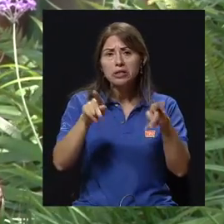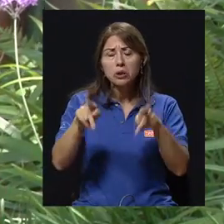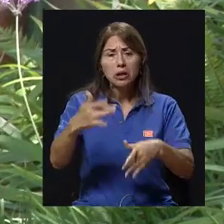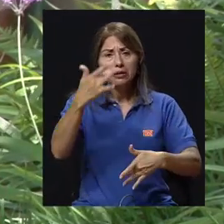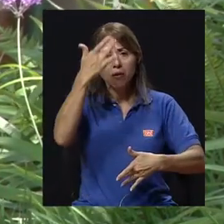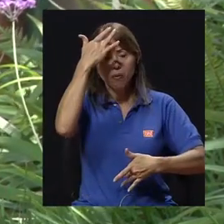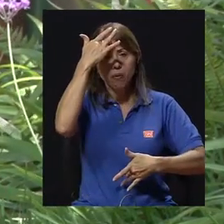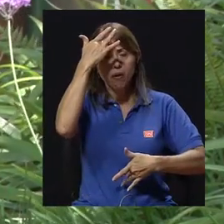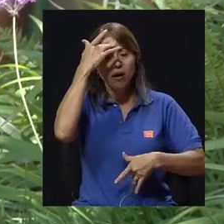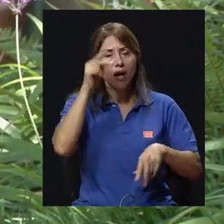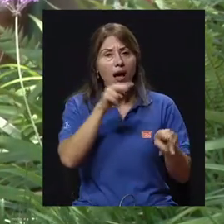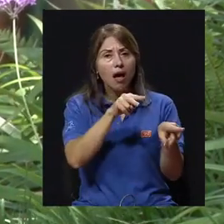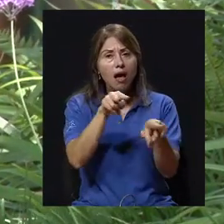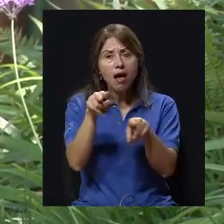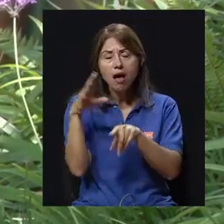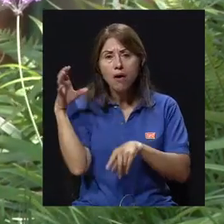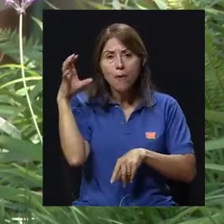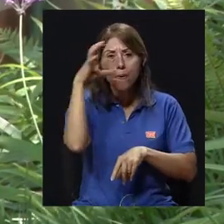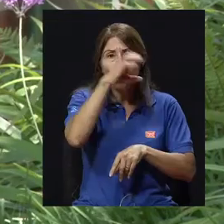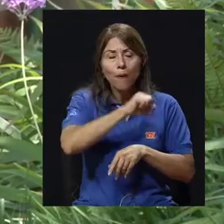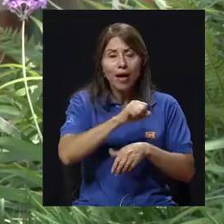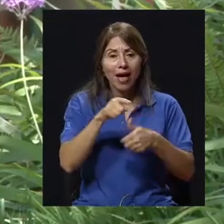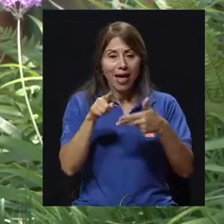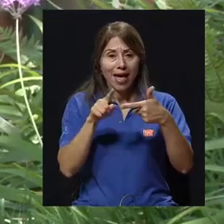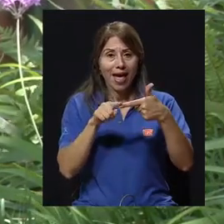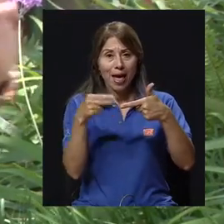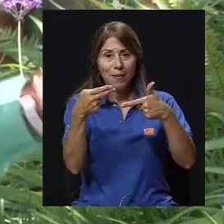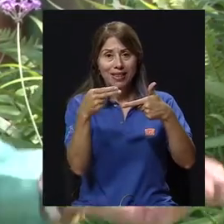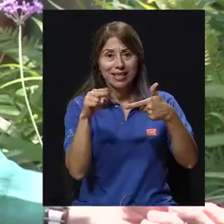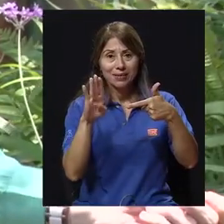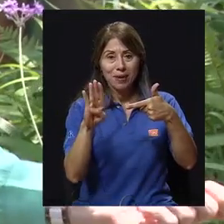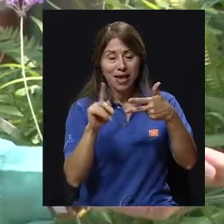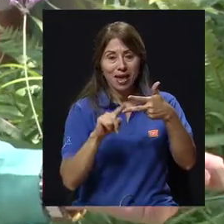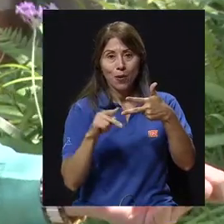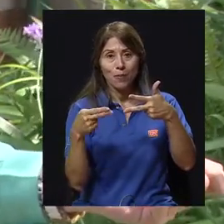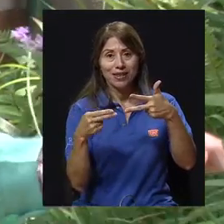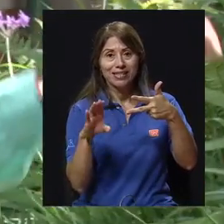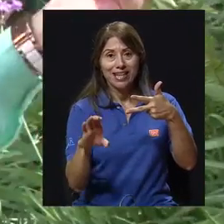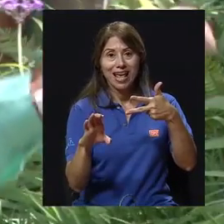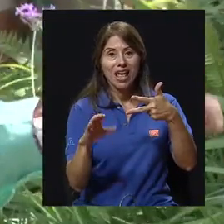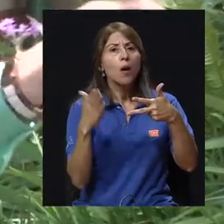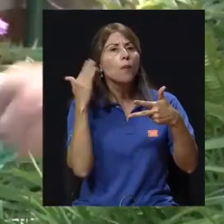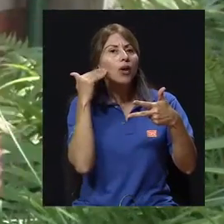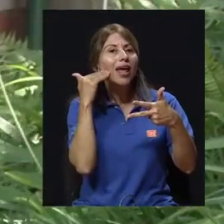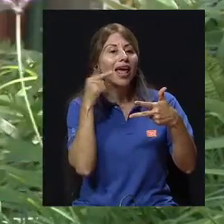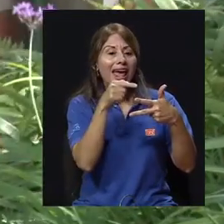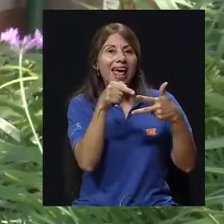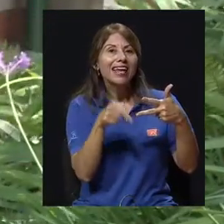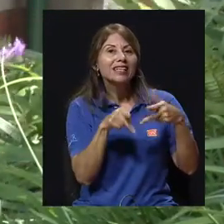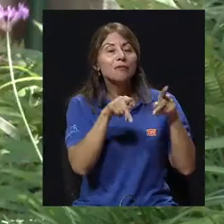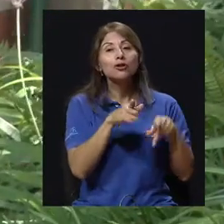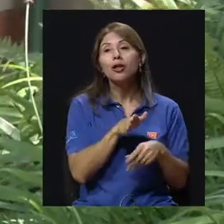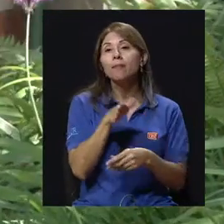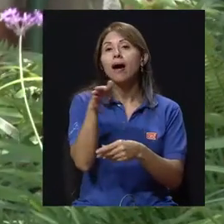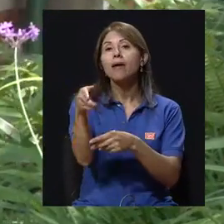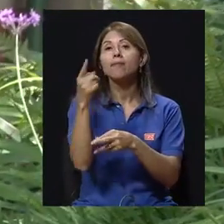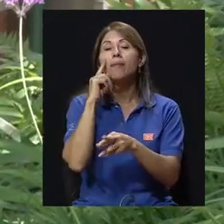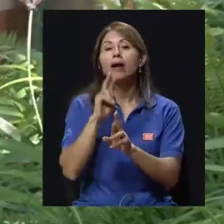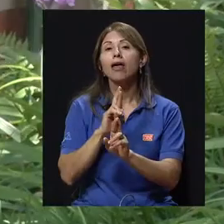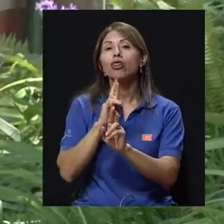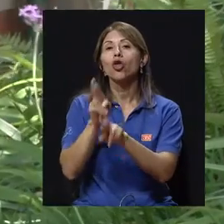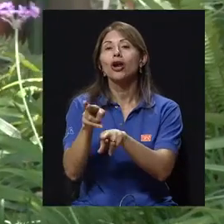detectan con hepatitis B o C porque van a donar sangre. Entonces, a todos estos pacientes, toda la sangre